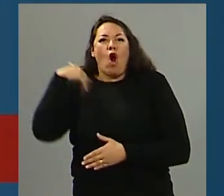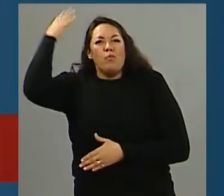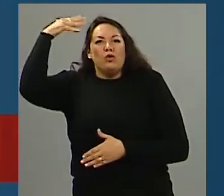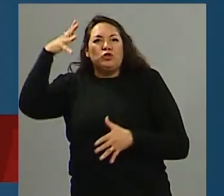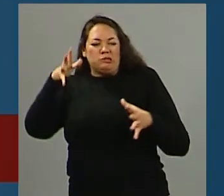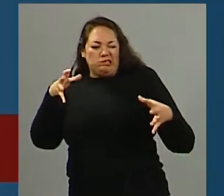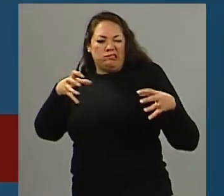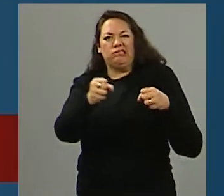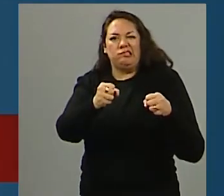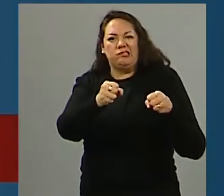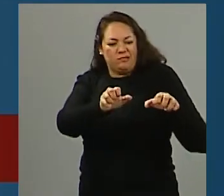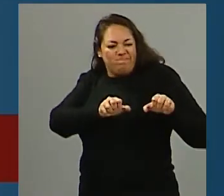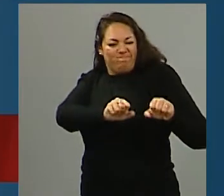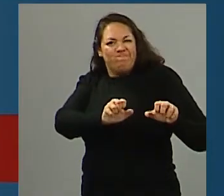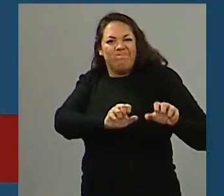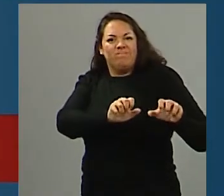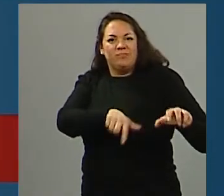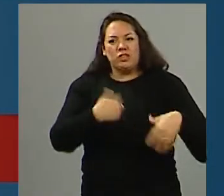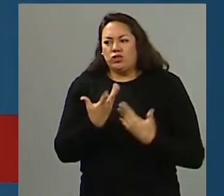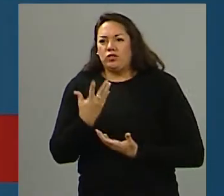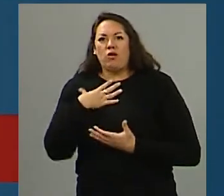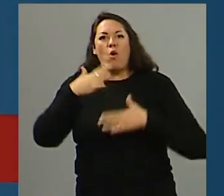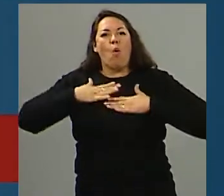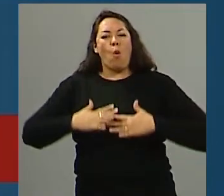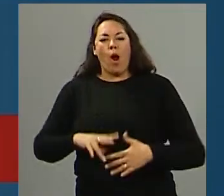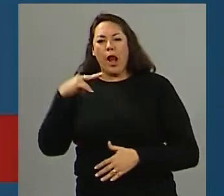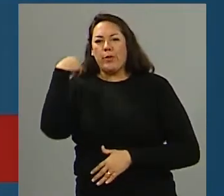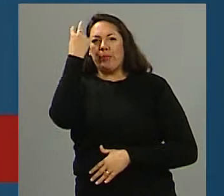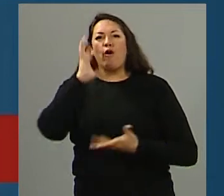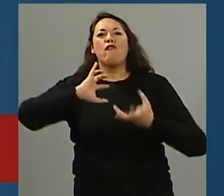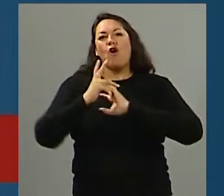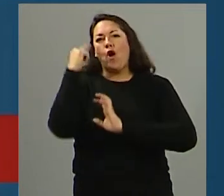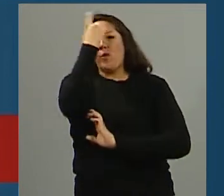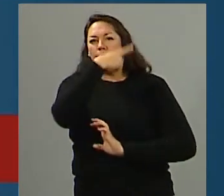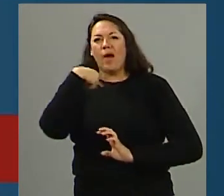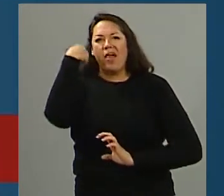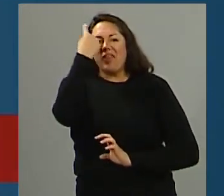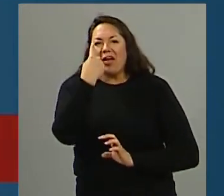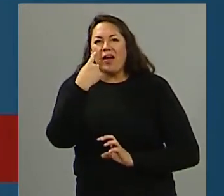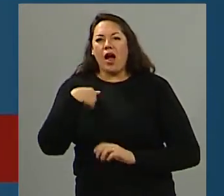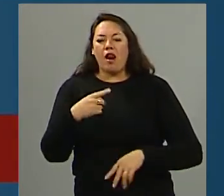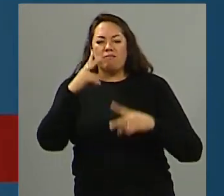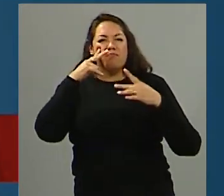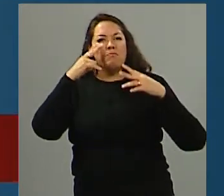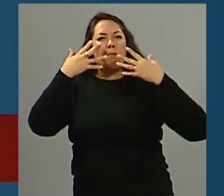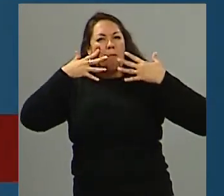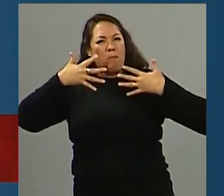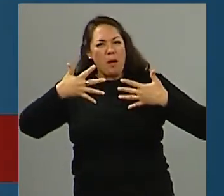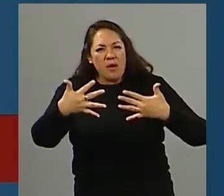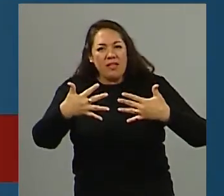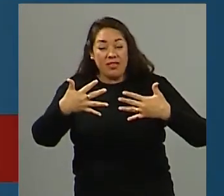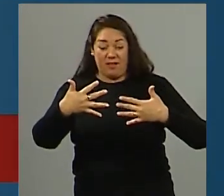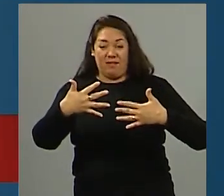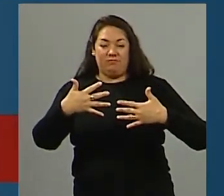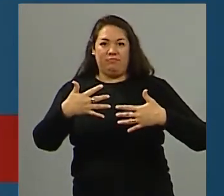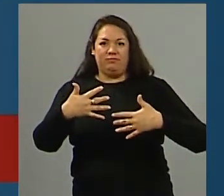y me dice yo al final por mi aspecto me están investigando y Denzel Walshito, que era policía,